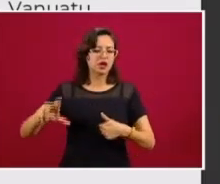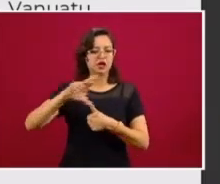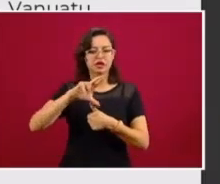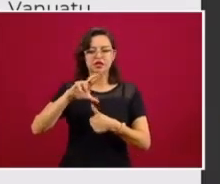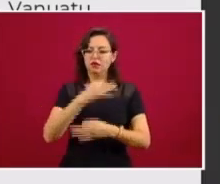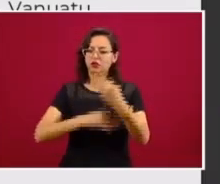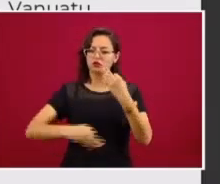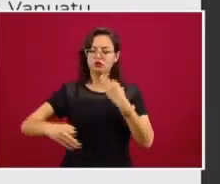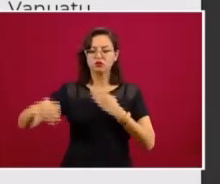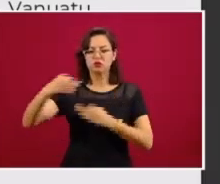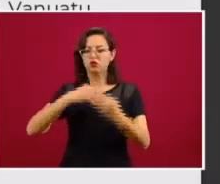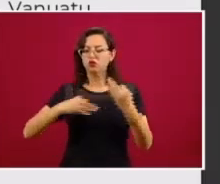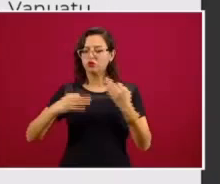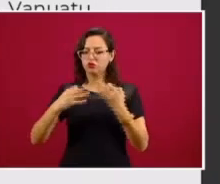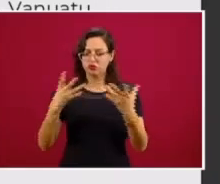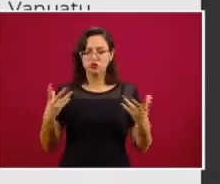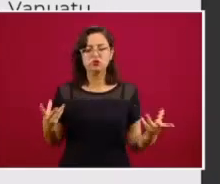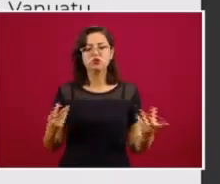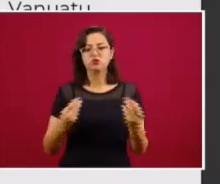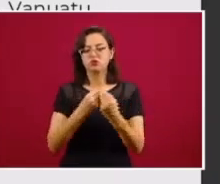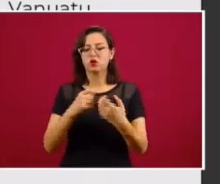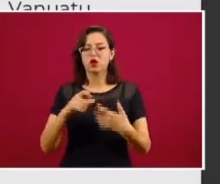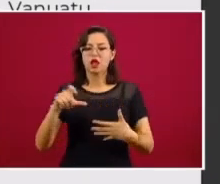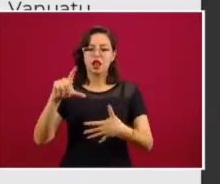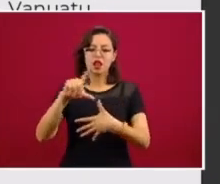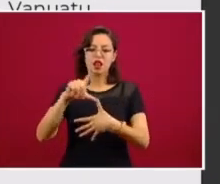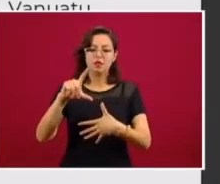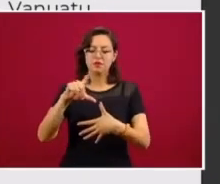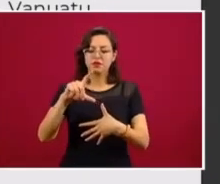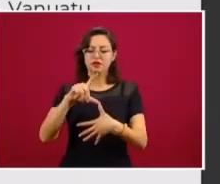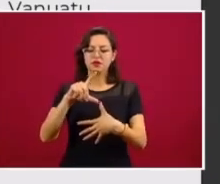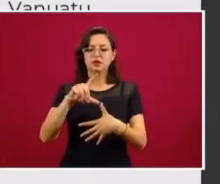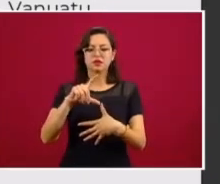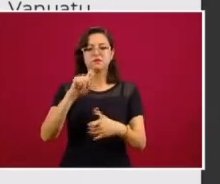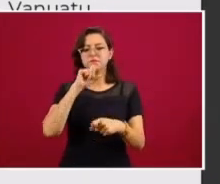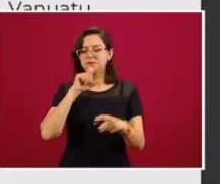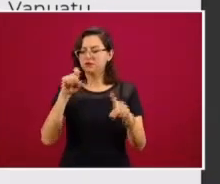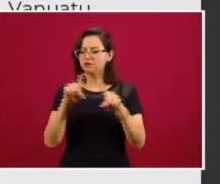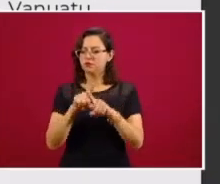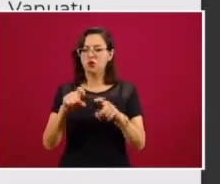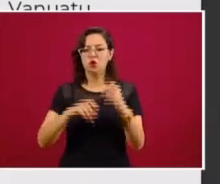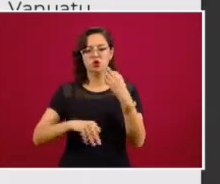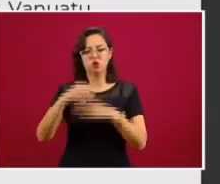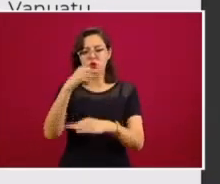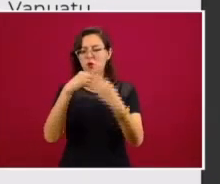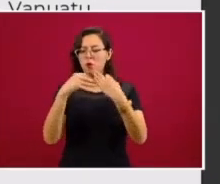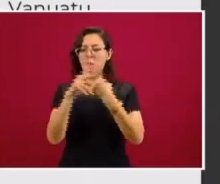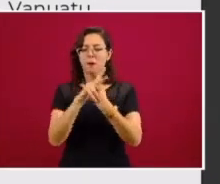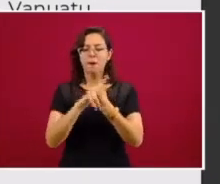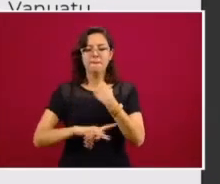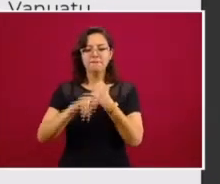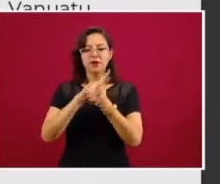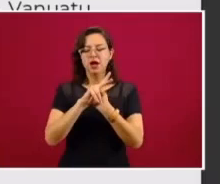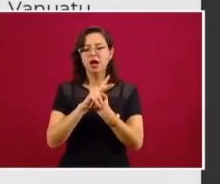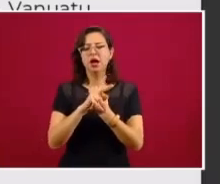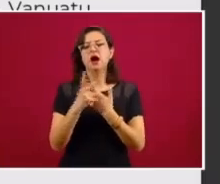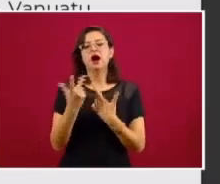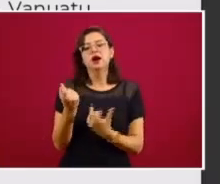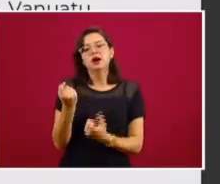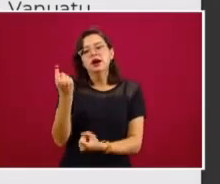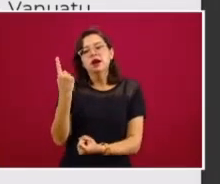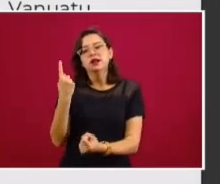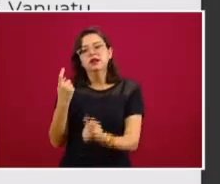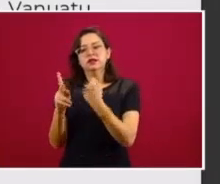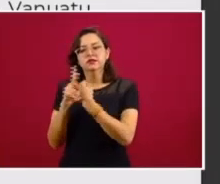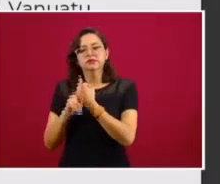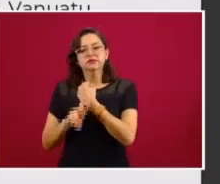se sumó. De América Latina, prácticamente todos, algunos países que regionalmente